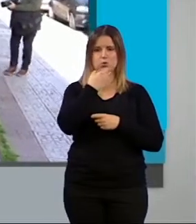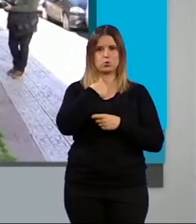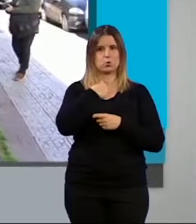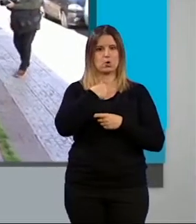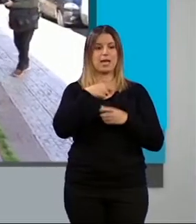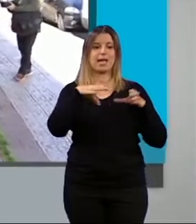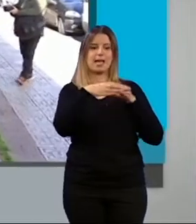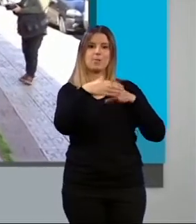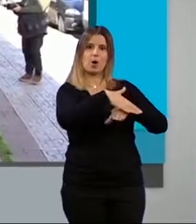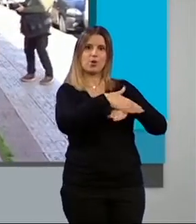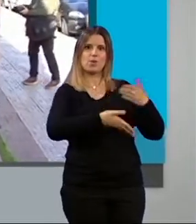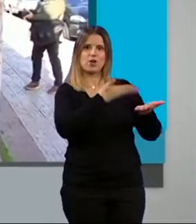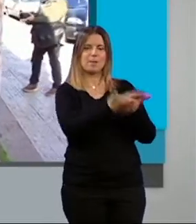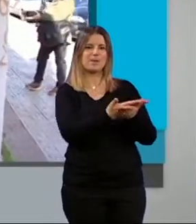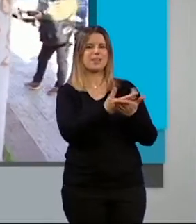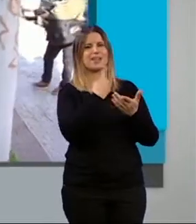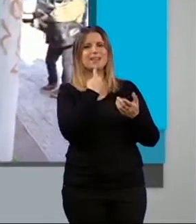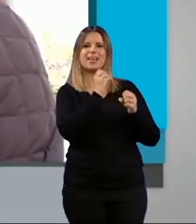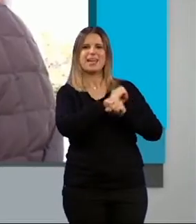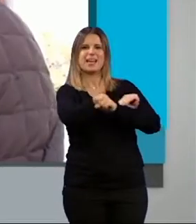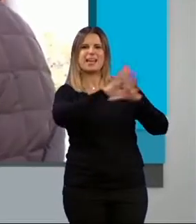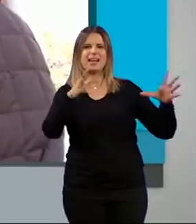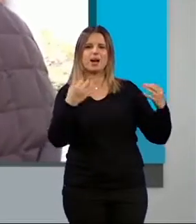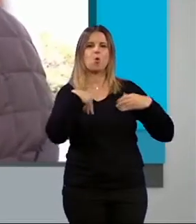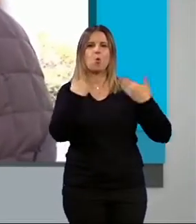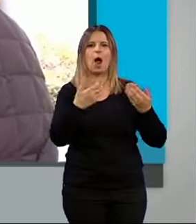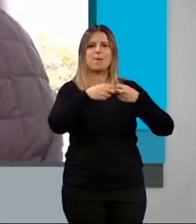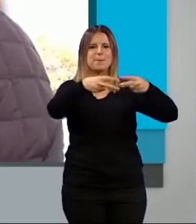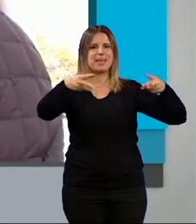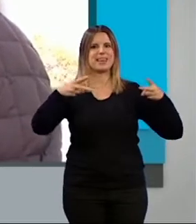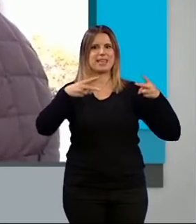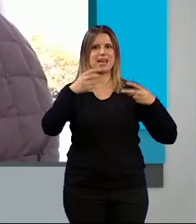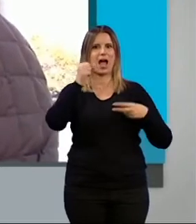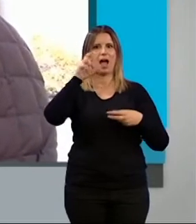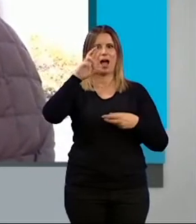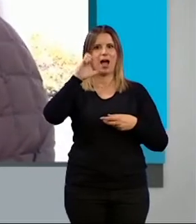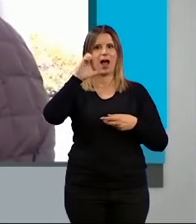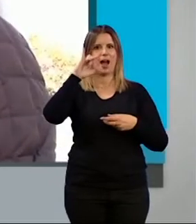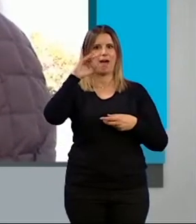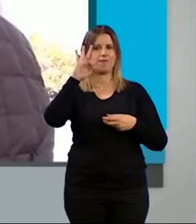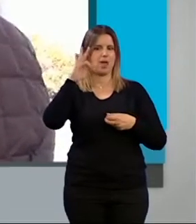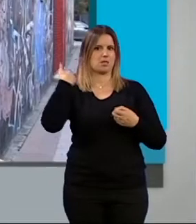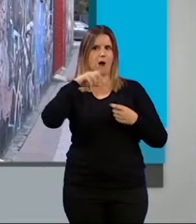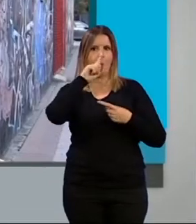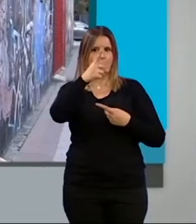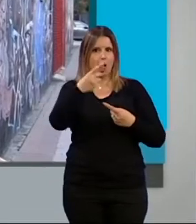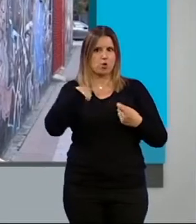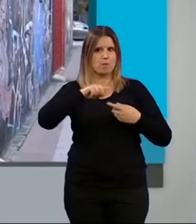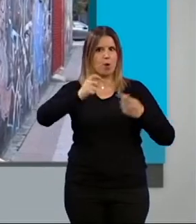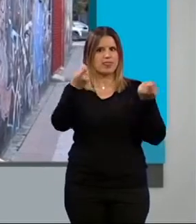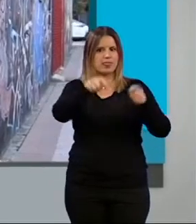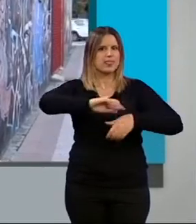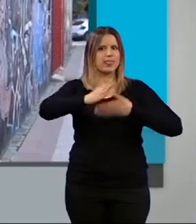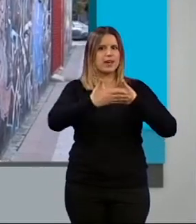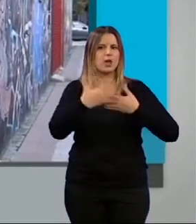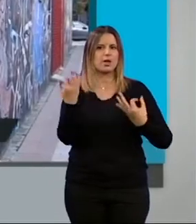equipo de gobierno que aclare cuál será el futuro de la piscina de Arabia, al que permanece cerrada desde hace más de un año. Una zona del distrito